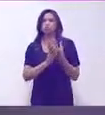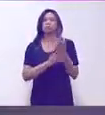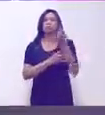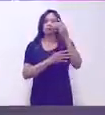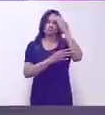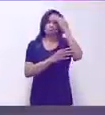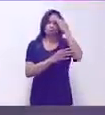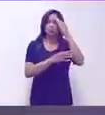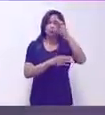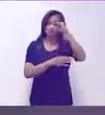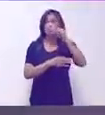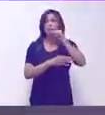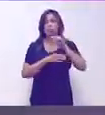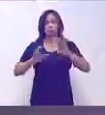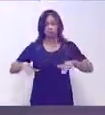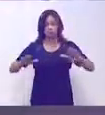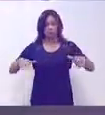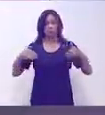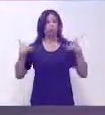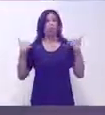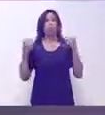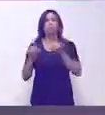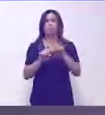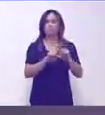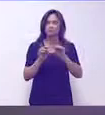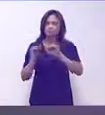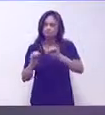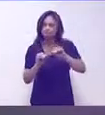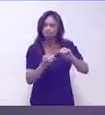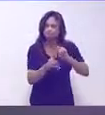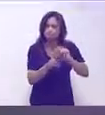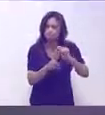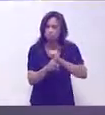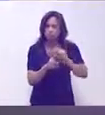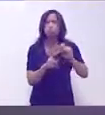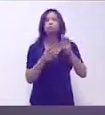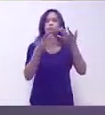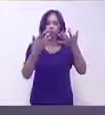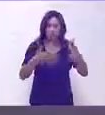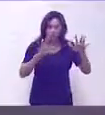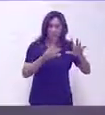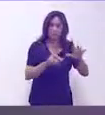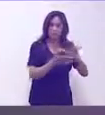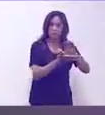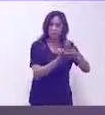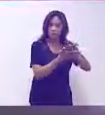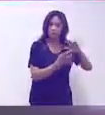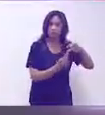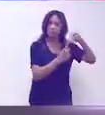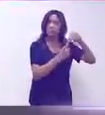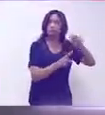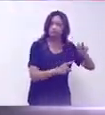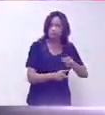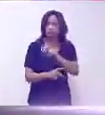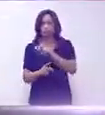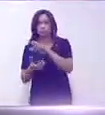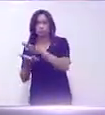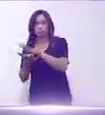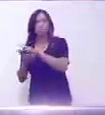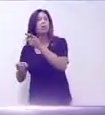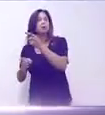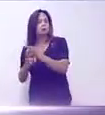niños, niñas y adolescentes. Después de un proceso formativo, los estudiantes pasan a clases regulares y con esto